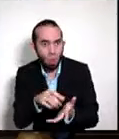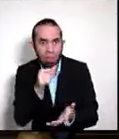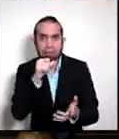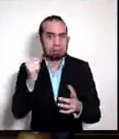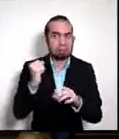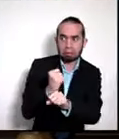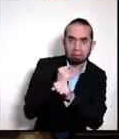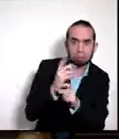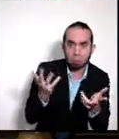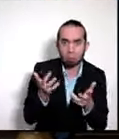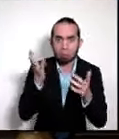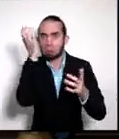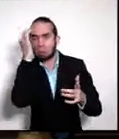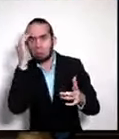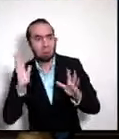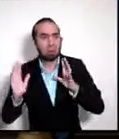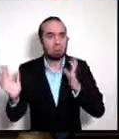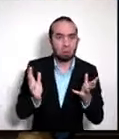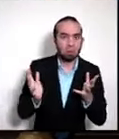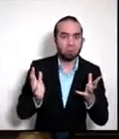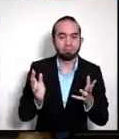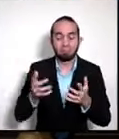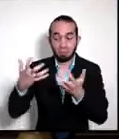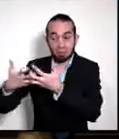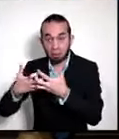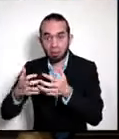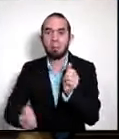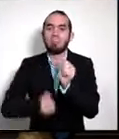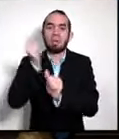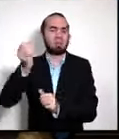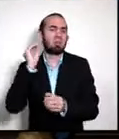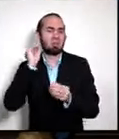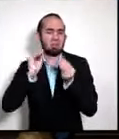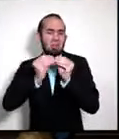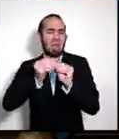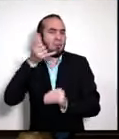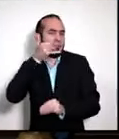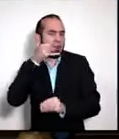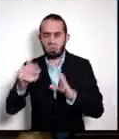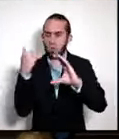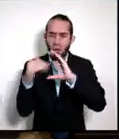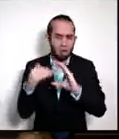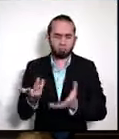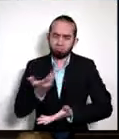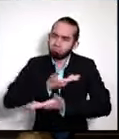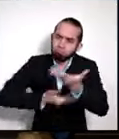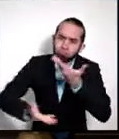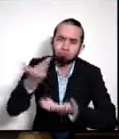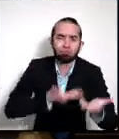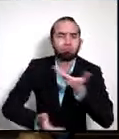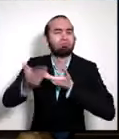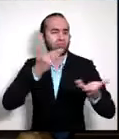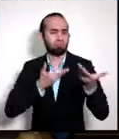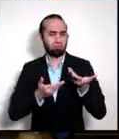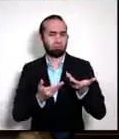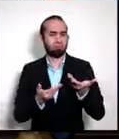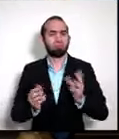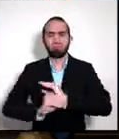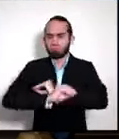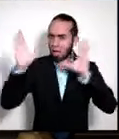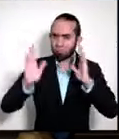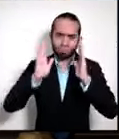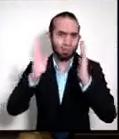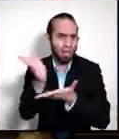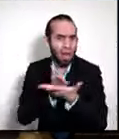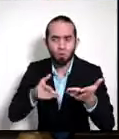preocupada está intranquila pues la mayoría tienen nuestros teléfonos nuestros correos y nos ponemos a las órdenes para atender cualquier